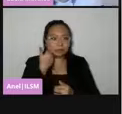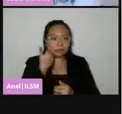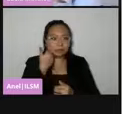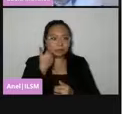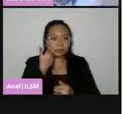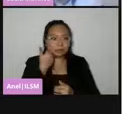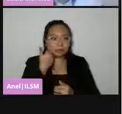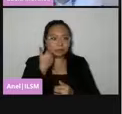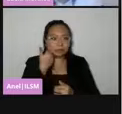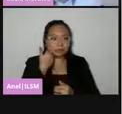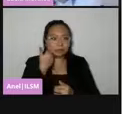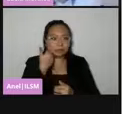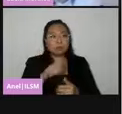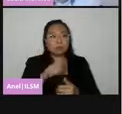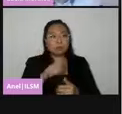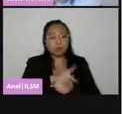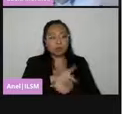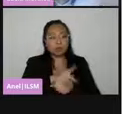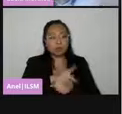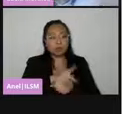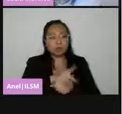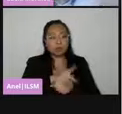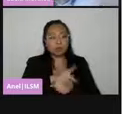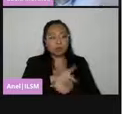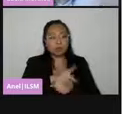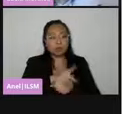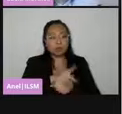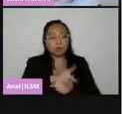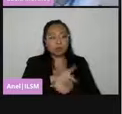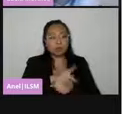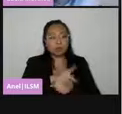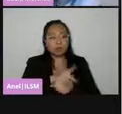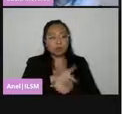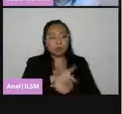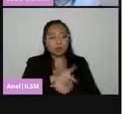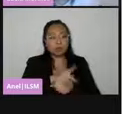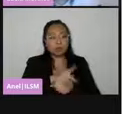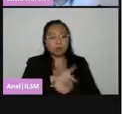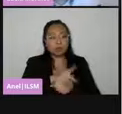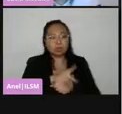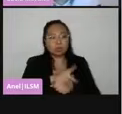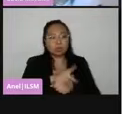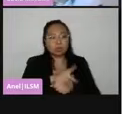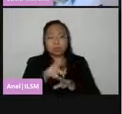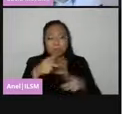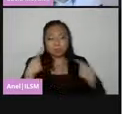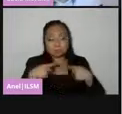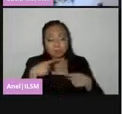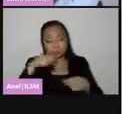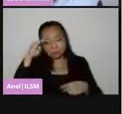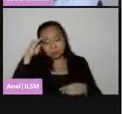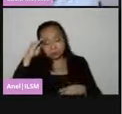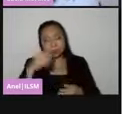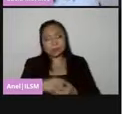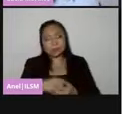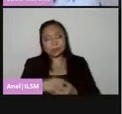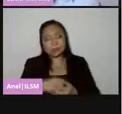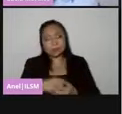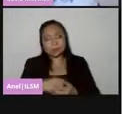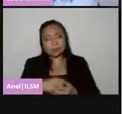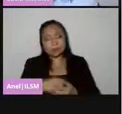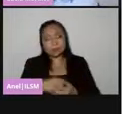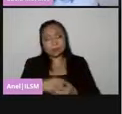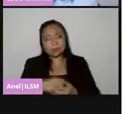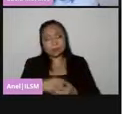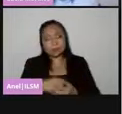porque esto implica entender que se debe generar un cambio en el paradigma de la ciudadanía en la que las